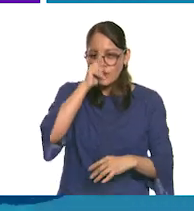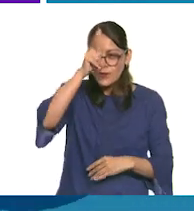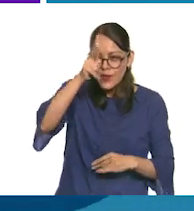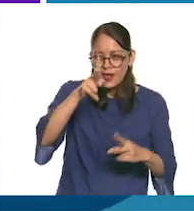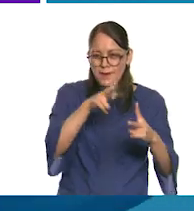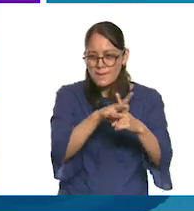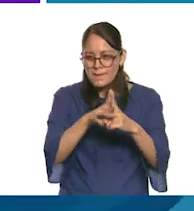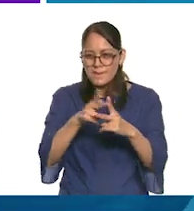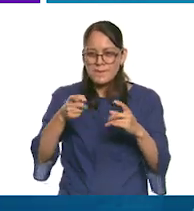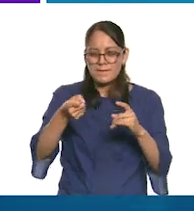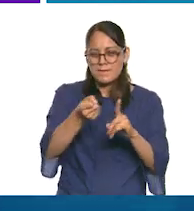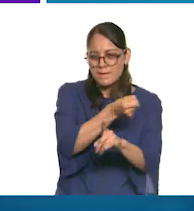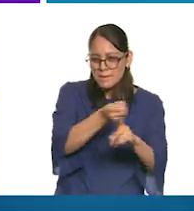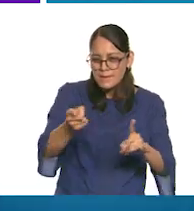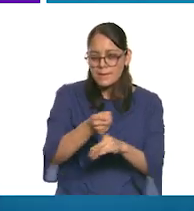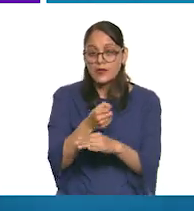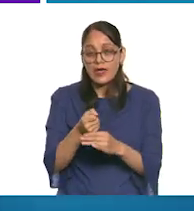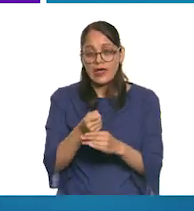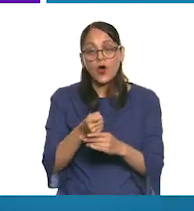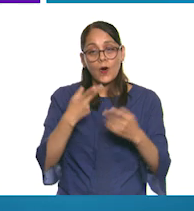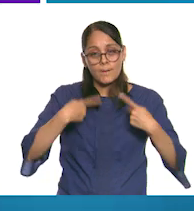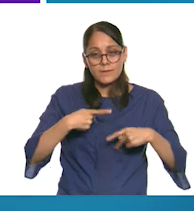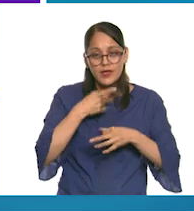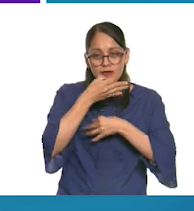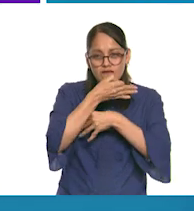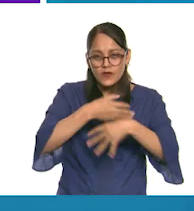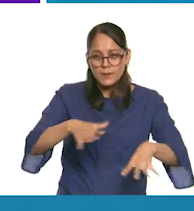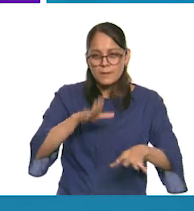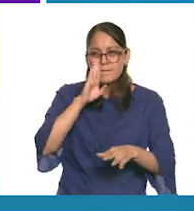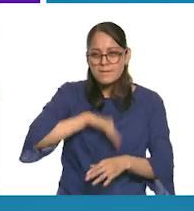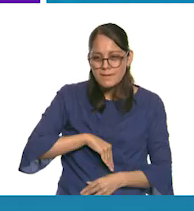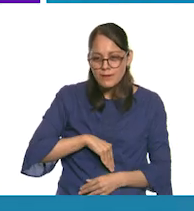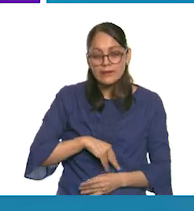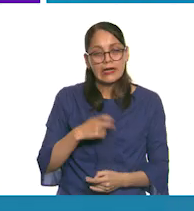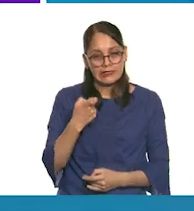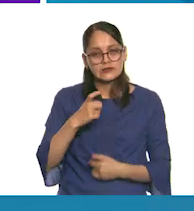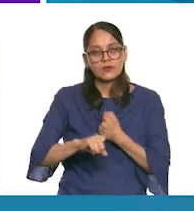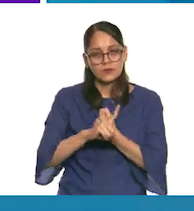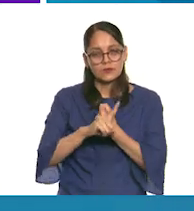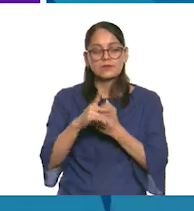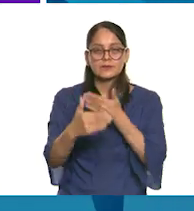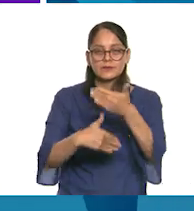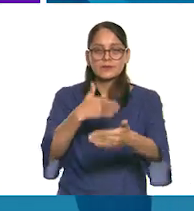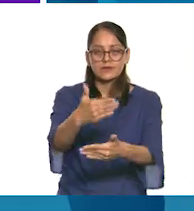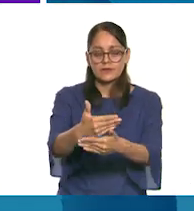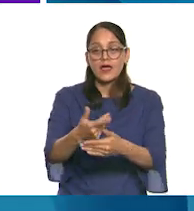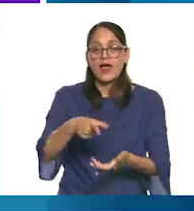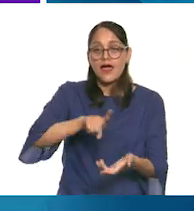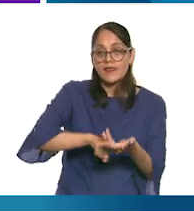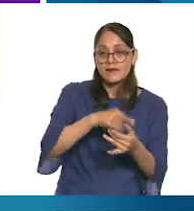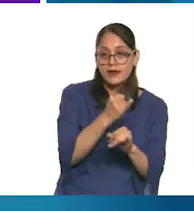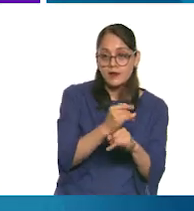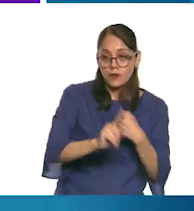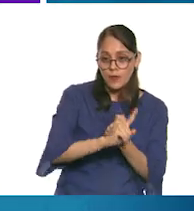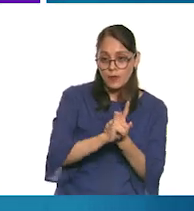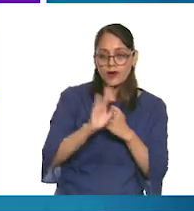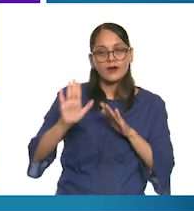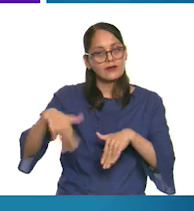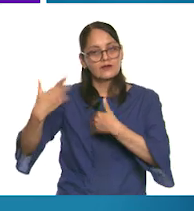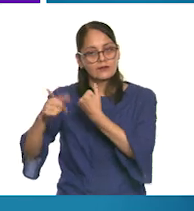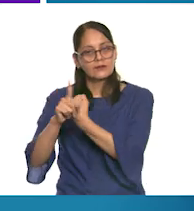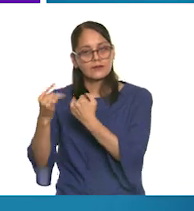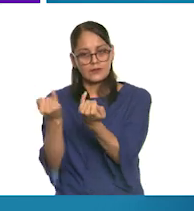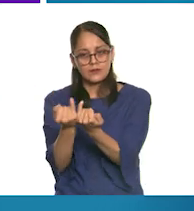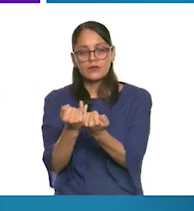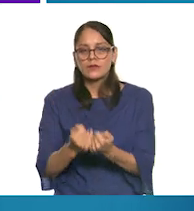a la gente, y esto puede traer consecuencias muy graves, tanto dentro como fuera del ciberespacio. Así